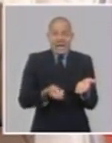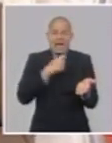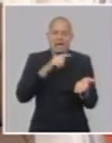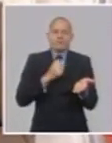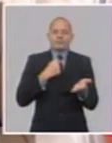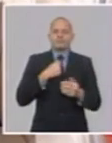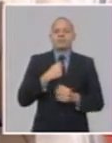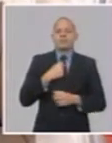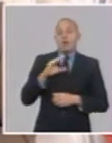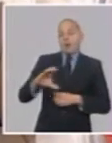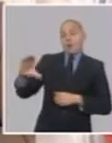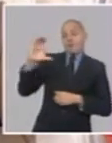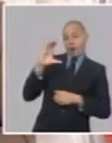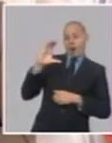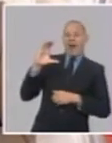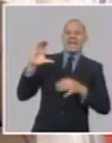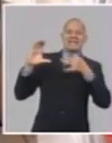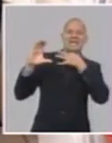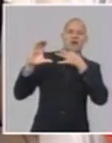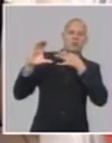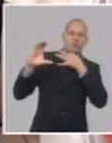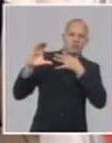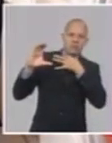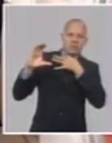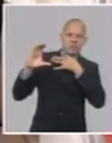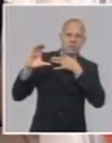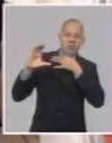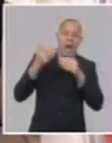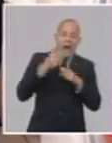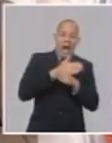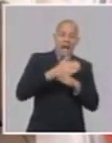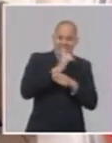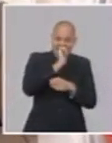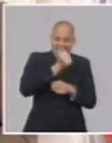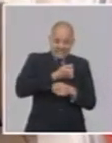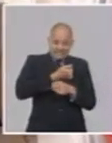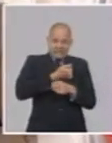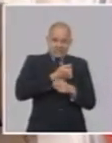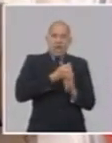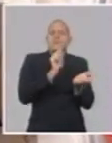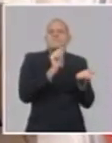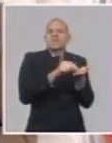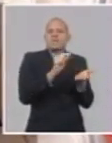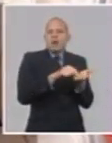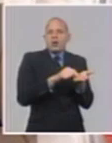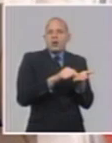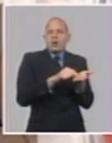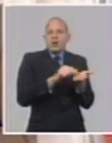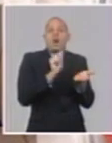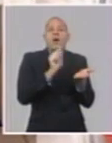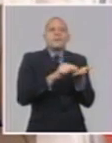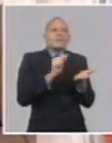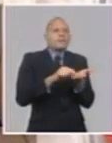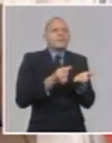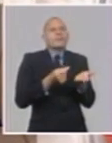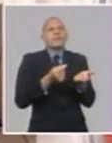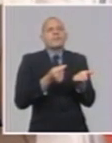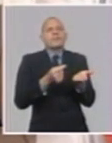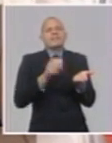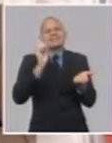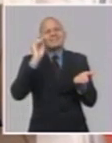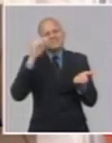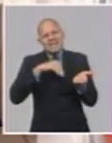para enfrentar esta nueva situación en el ambiente de eliminación de la dualidad